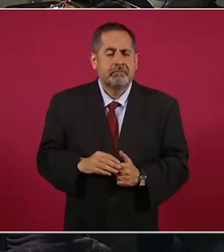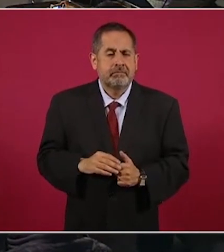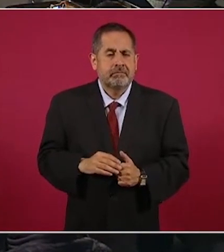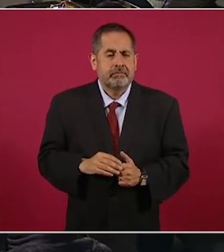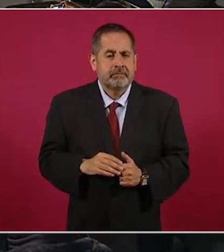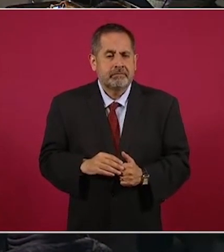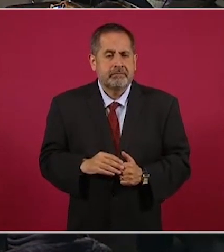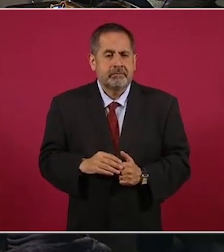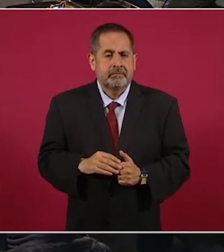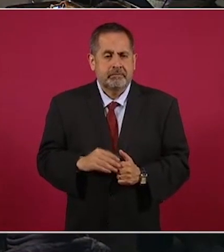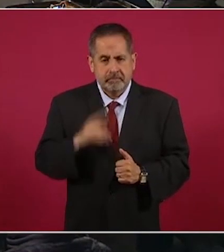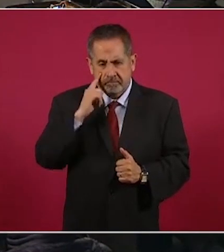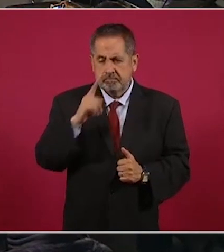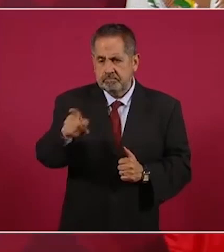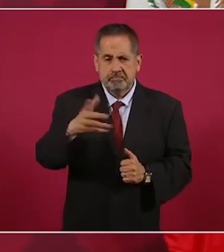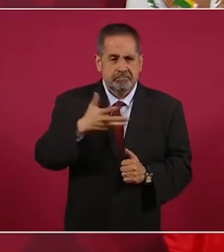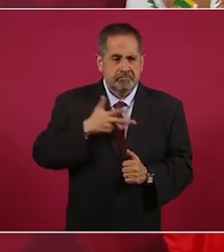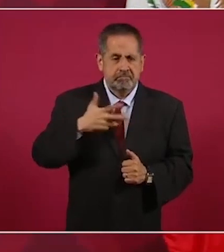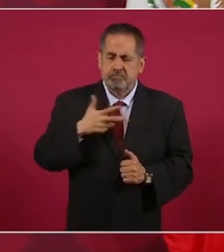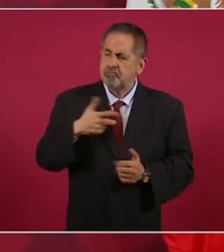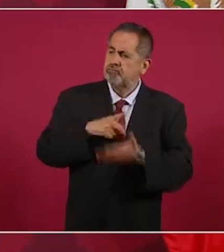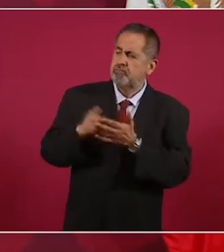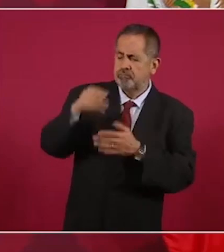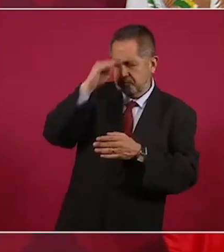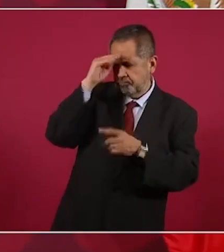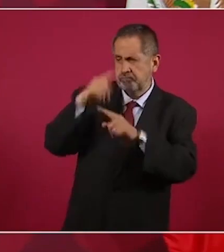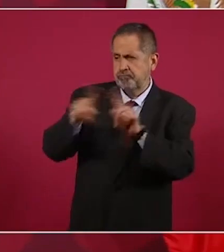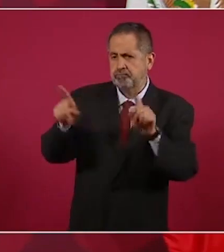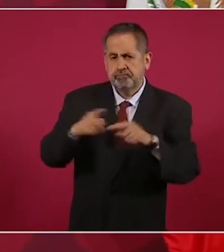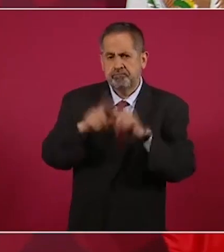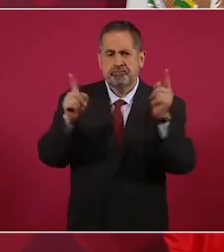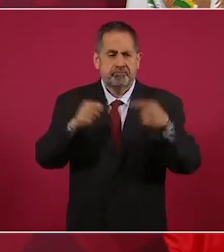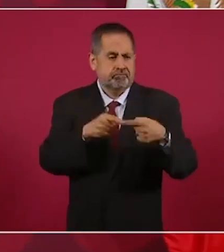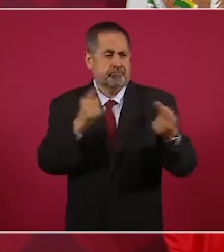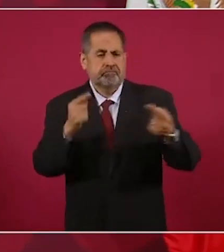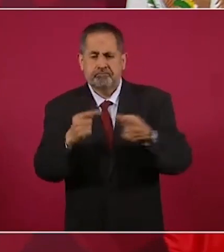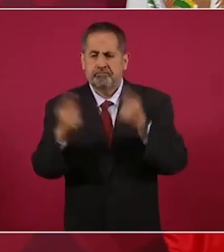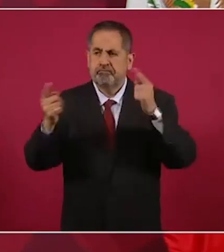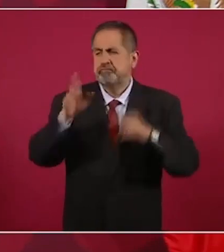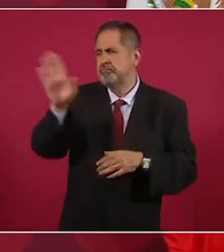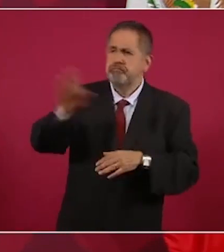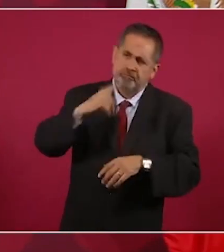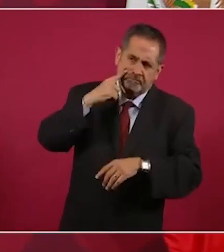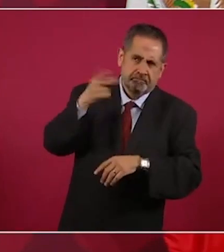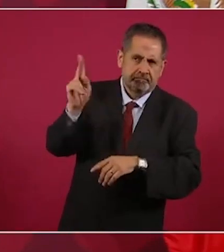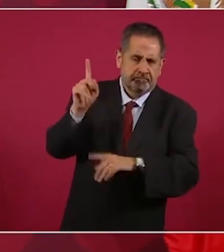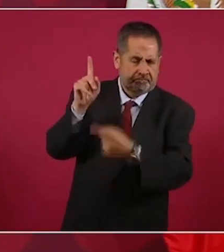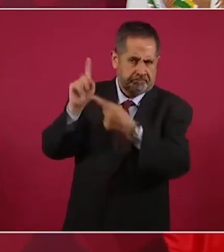que se garantice el derecho a disentir, que haya oposición, que haya crítica.